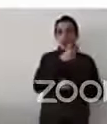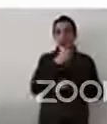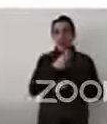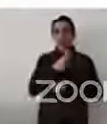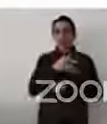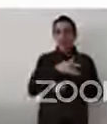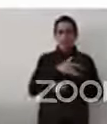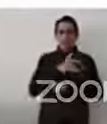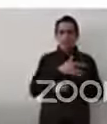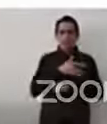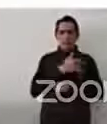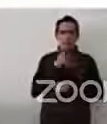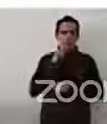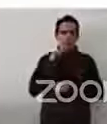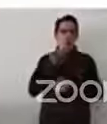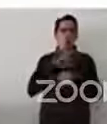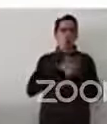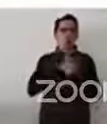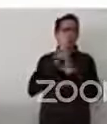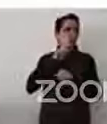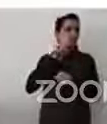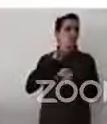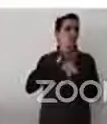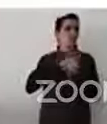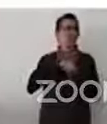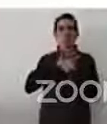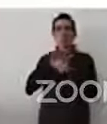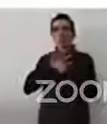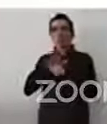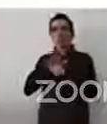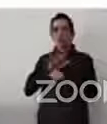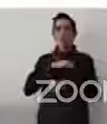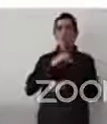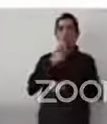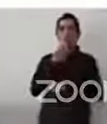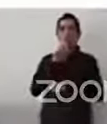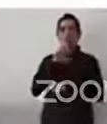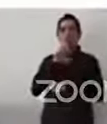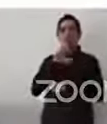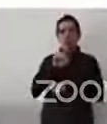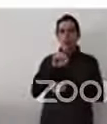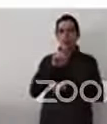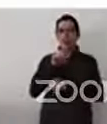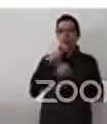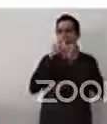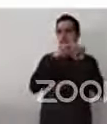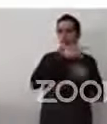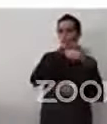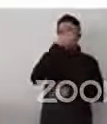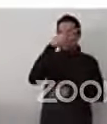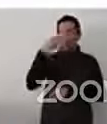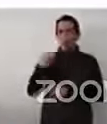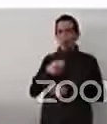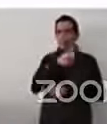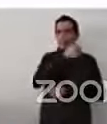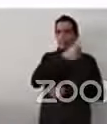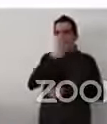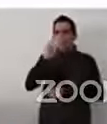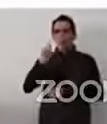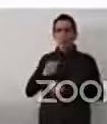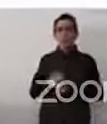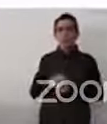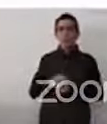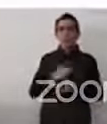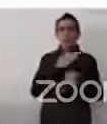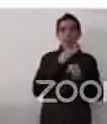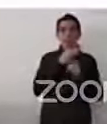es un tema que ni un poco más adelante podemos conversar sobre eso, que no hay un consenso, digamos, por